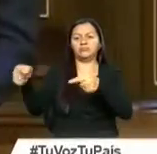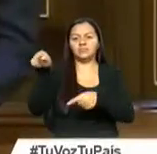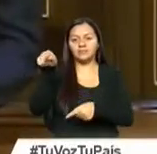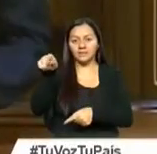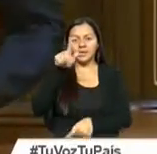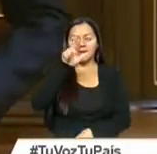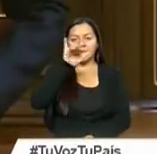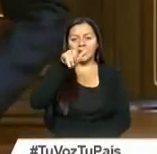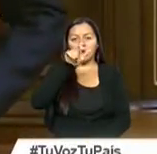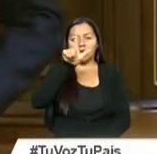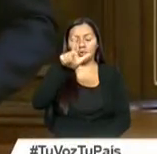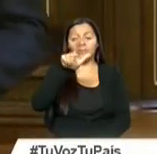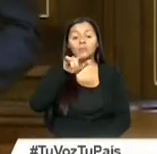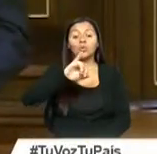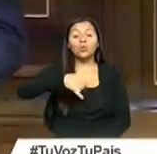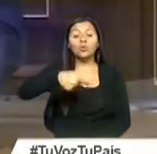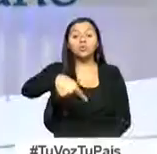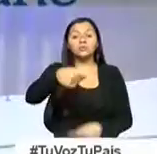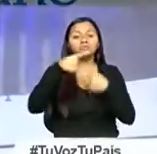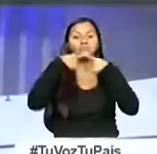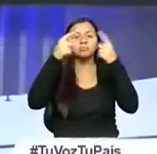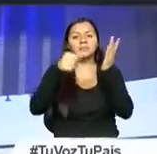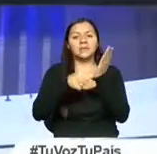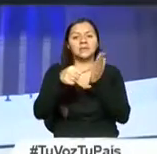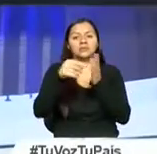anunciará la composición de su nuevo gabinete.